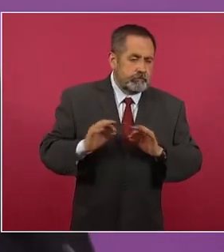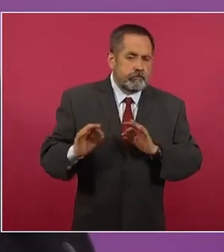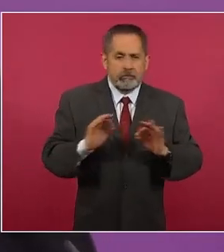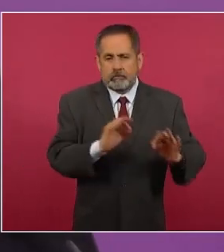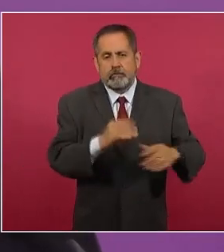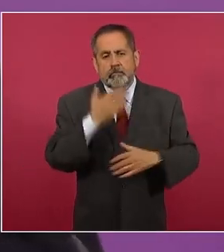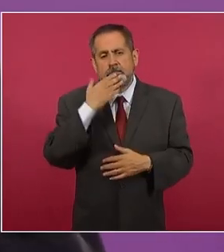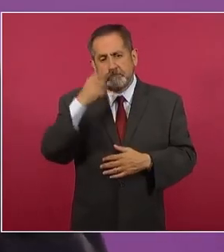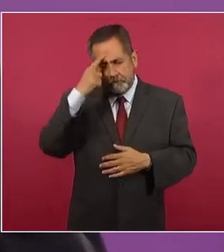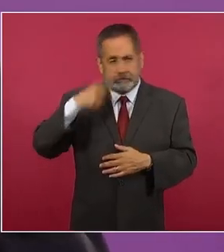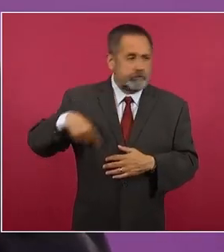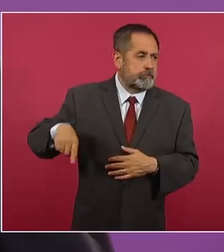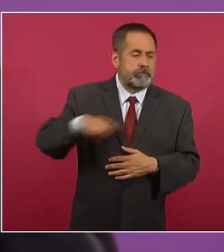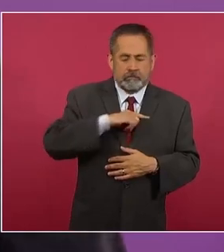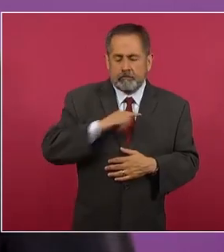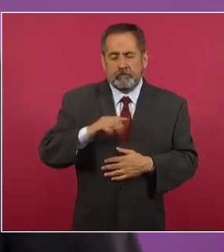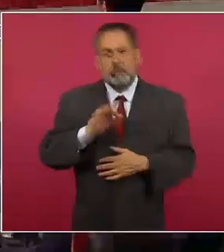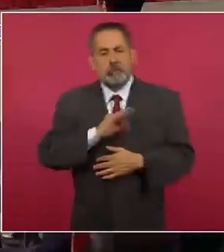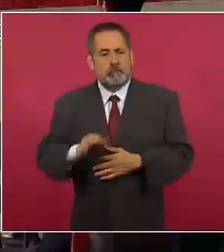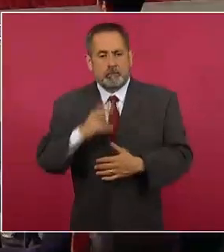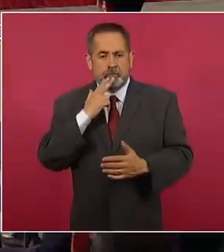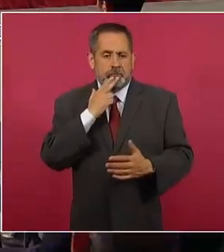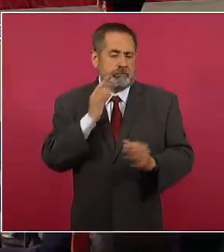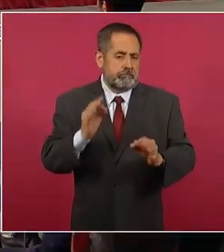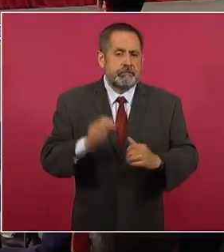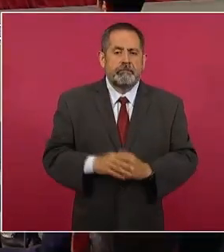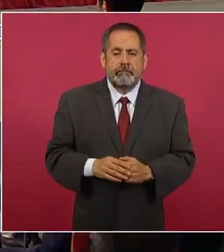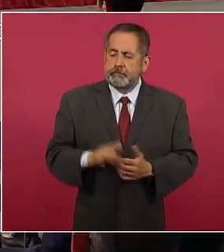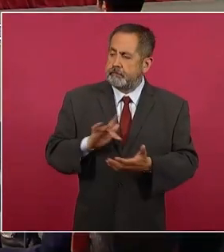nos debemos dar a nosotros mismos. Muchas gracias.